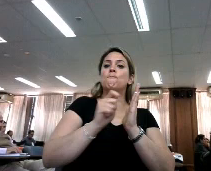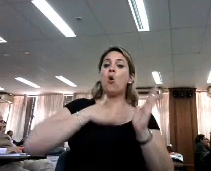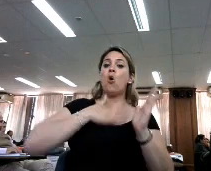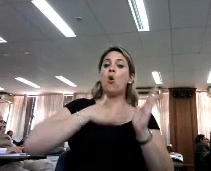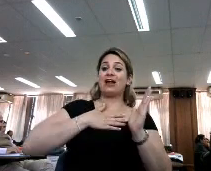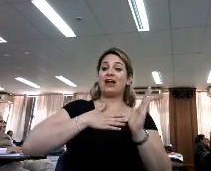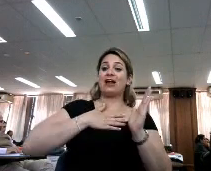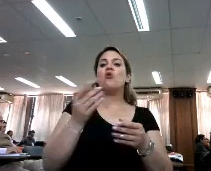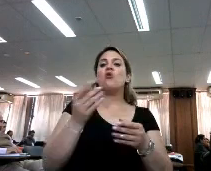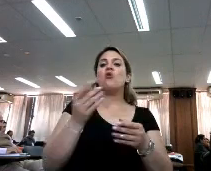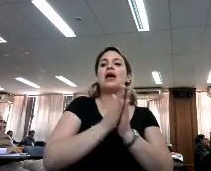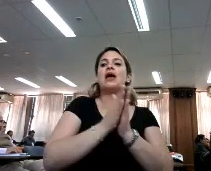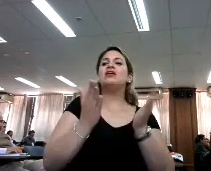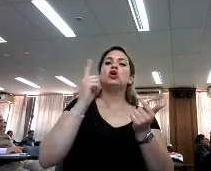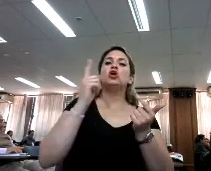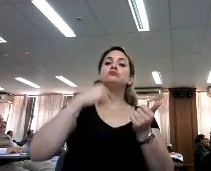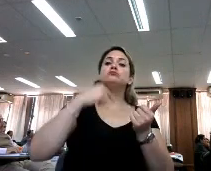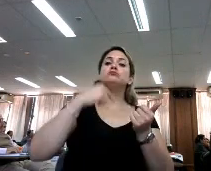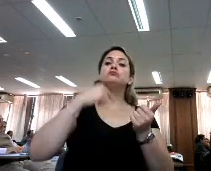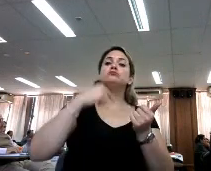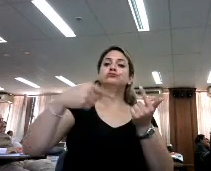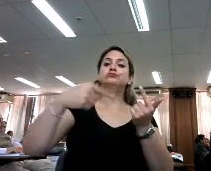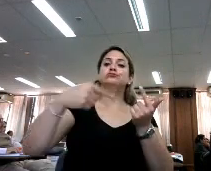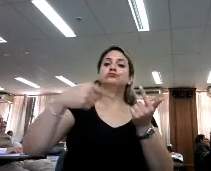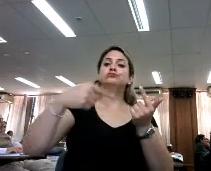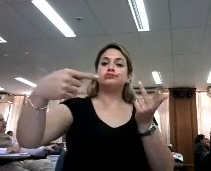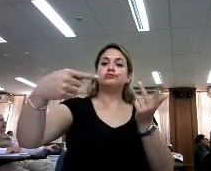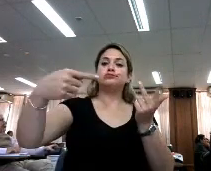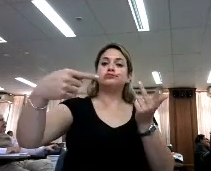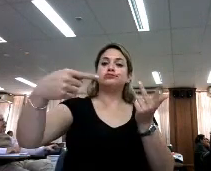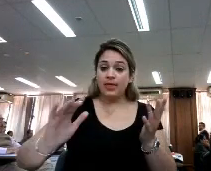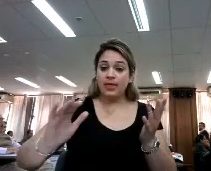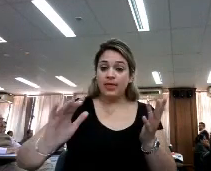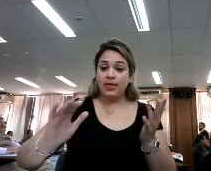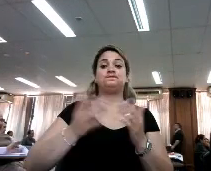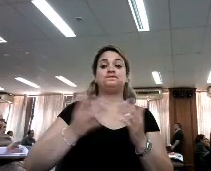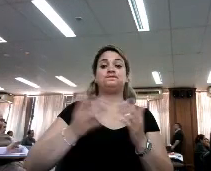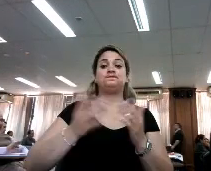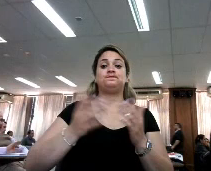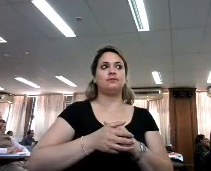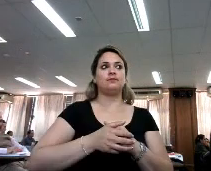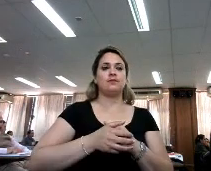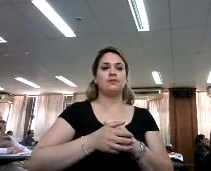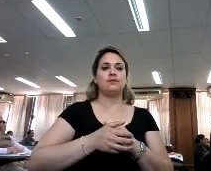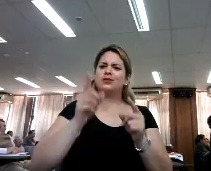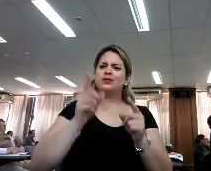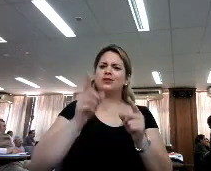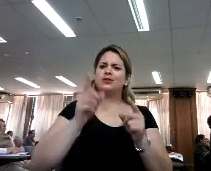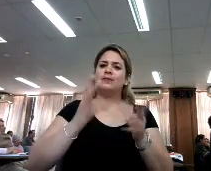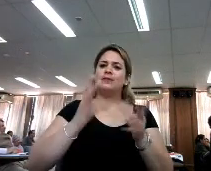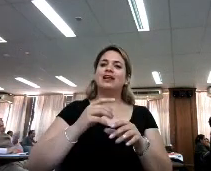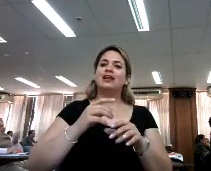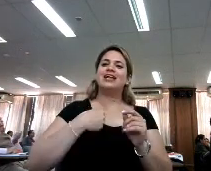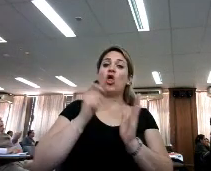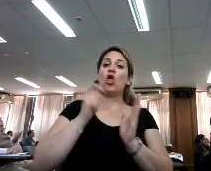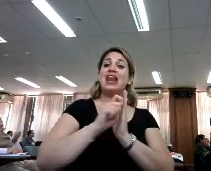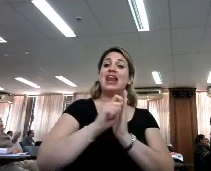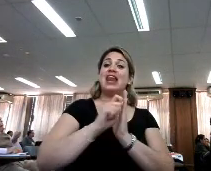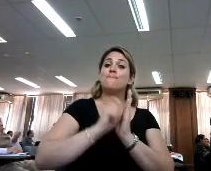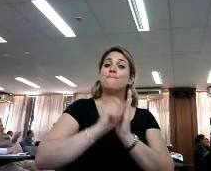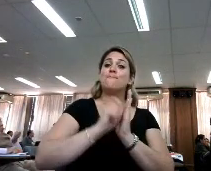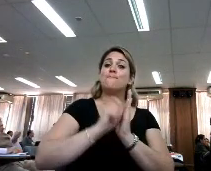publicación periódica pero también rompe otro ritmo que es el de la monografía completa